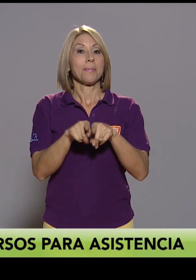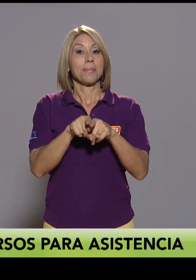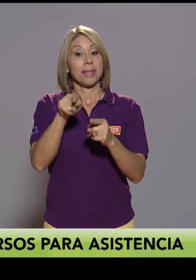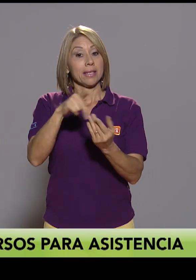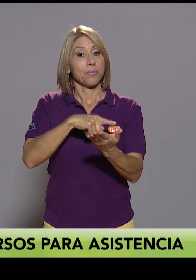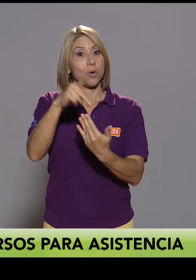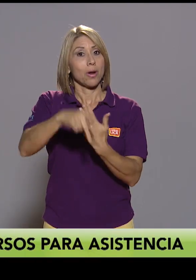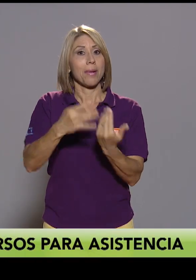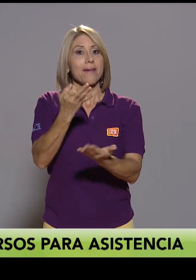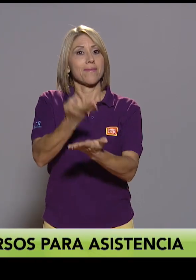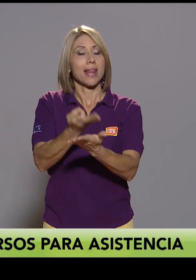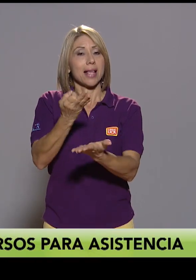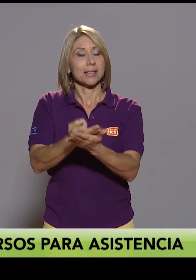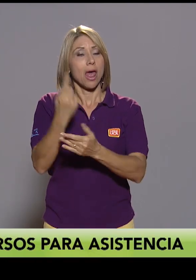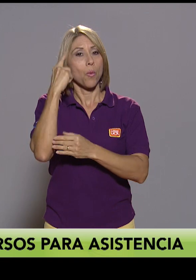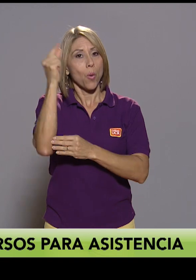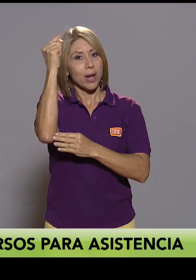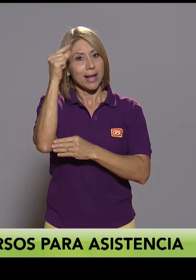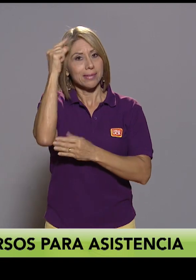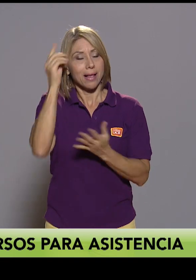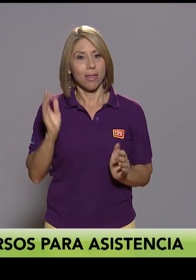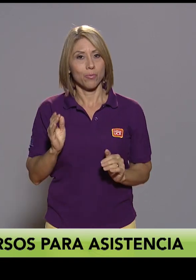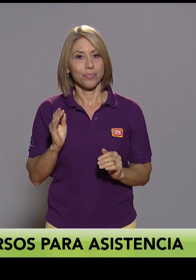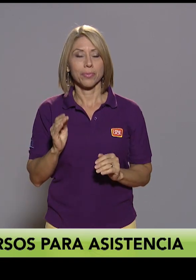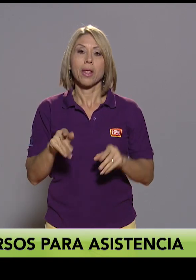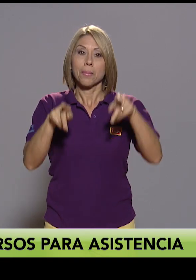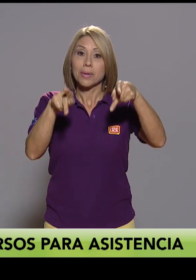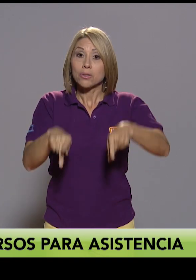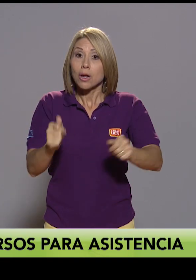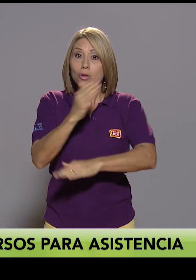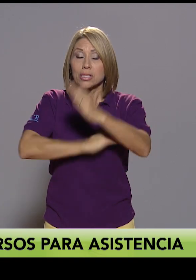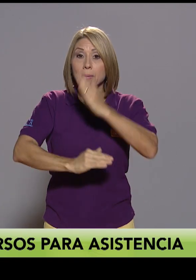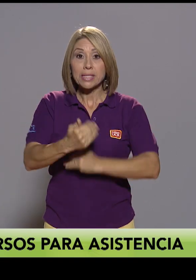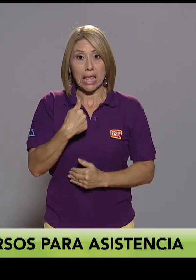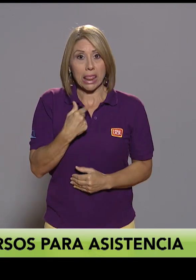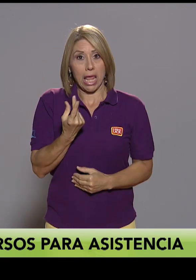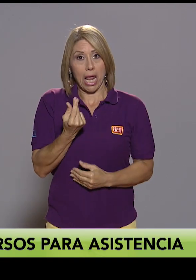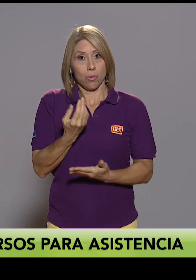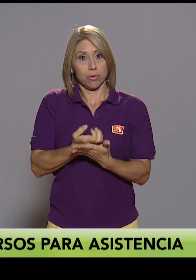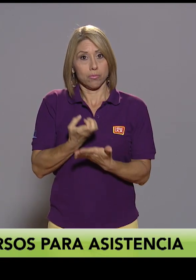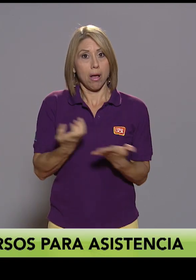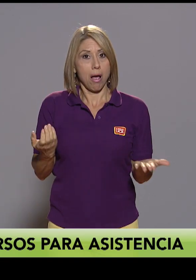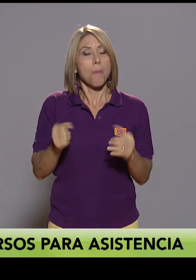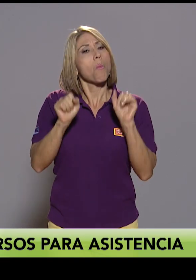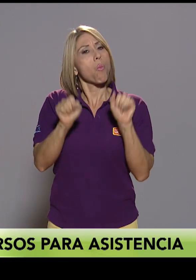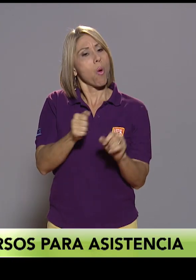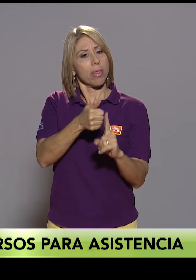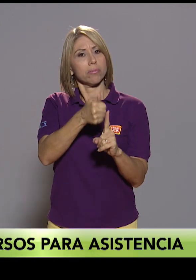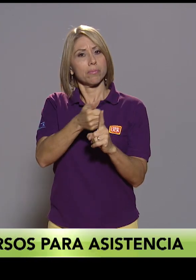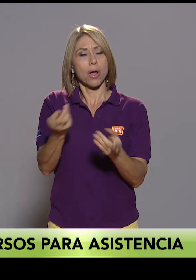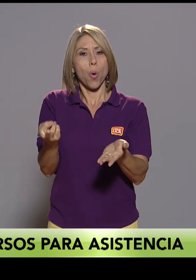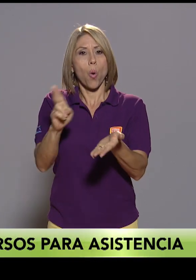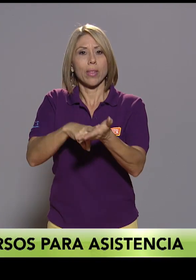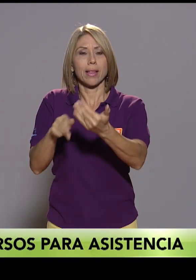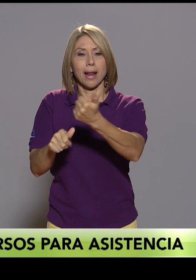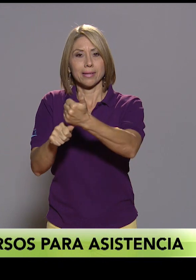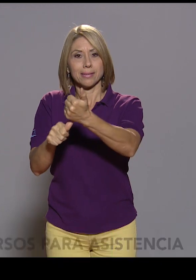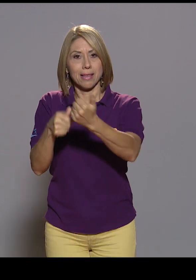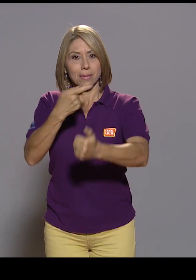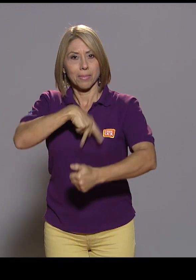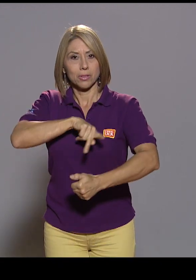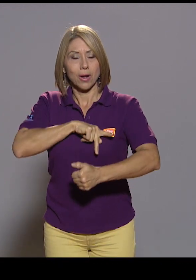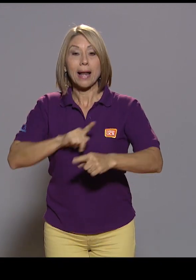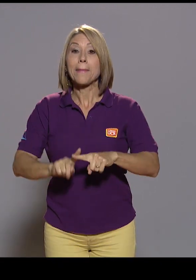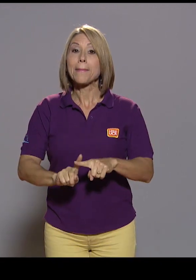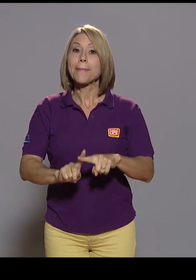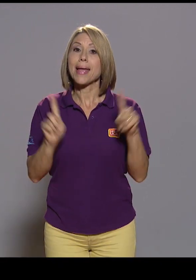quisiera decir el programa financiado por el Estado, ¿verdad? Porque una persona con discapacidad que cuente con recursos podrá contratar el asistente. Pero en